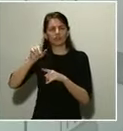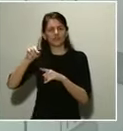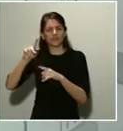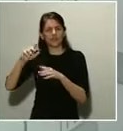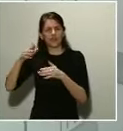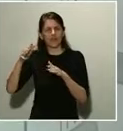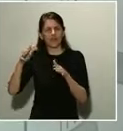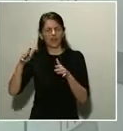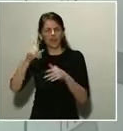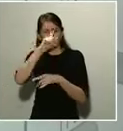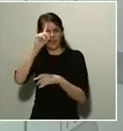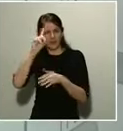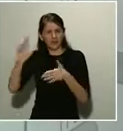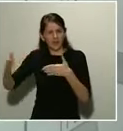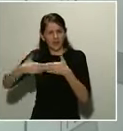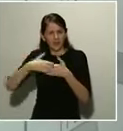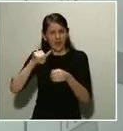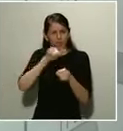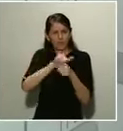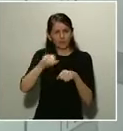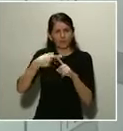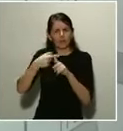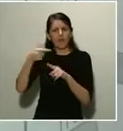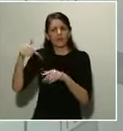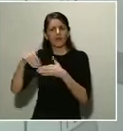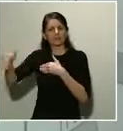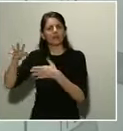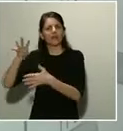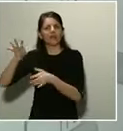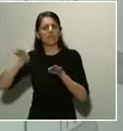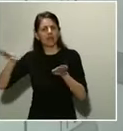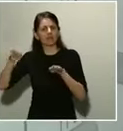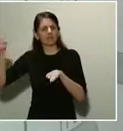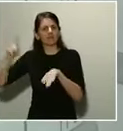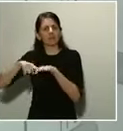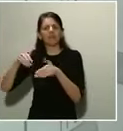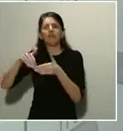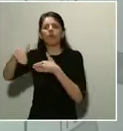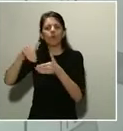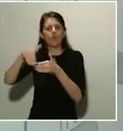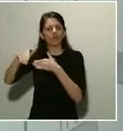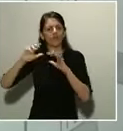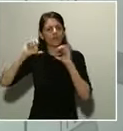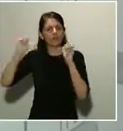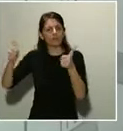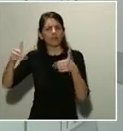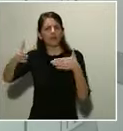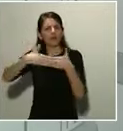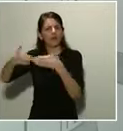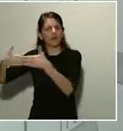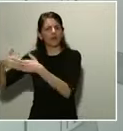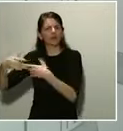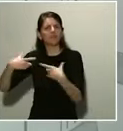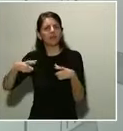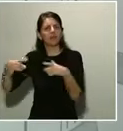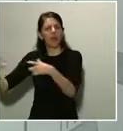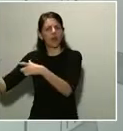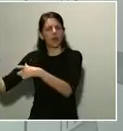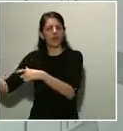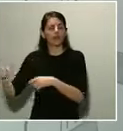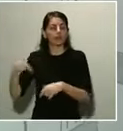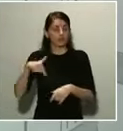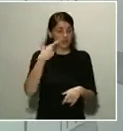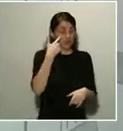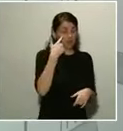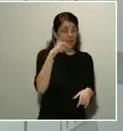reúne, se va a informar de ello y, como le digo, hay una medida, en el caso de Madrid, en Barajas, hay una medida temporal, que es